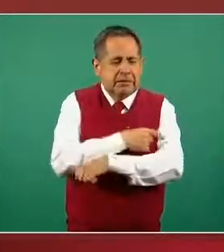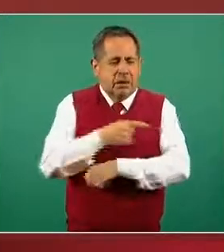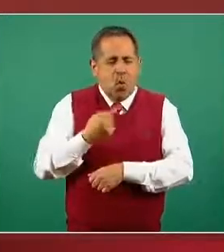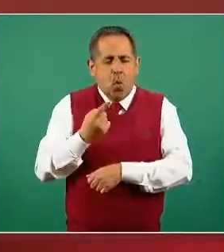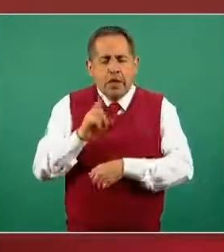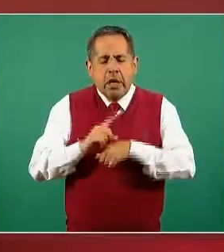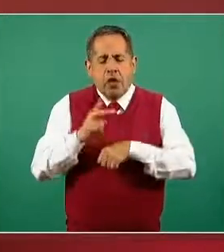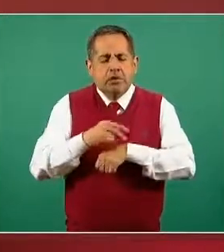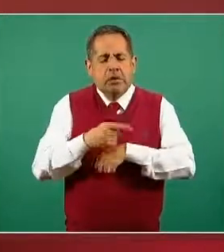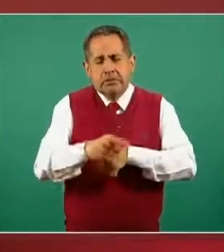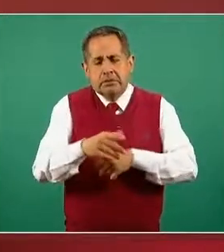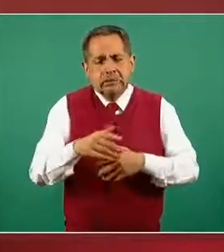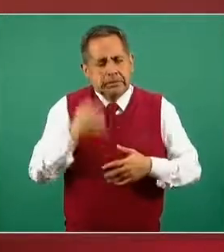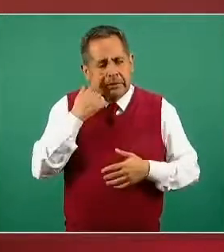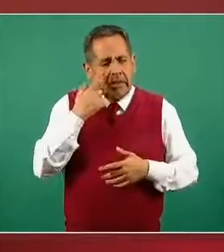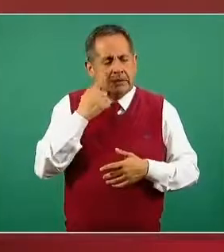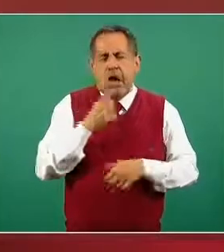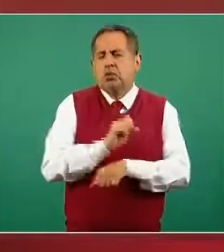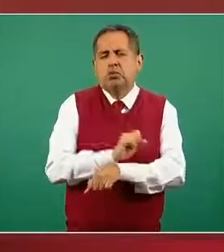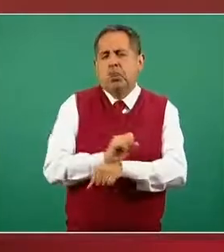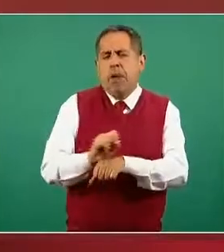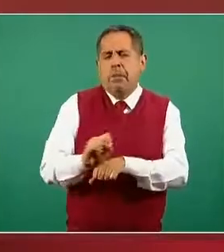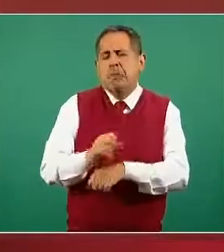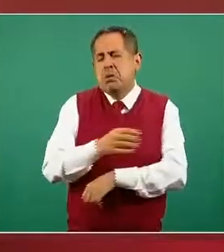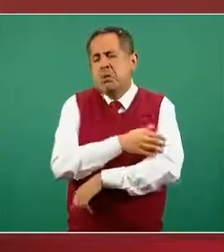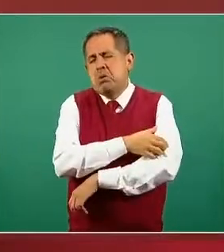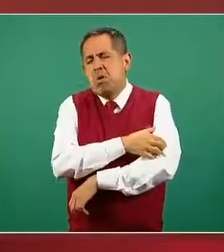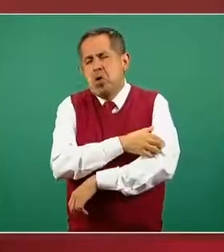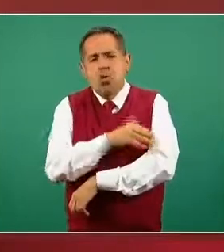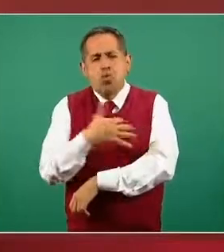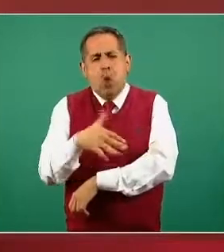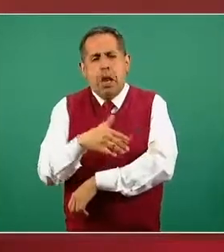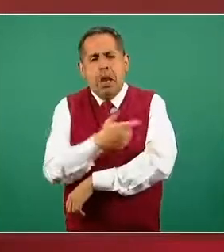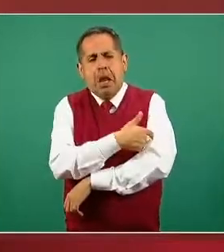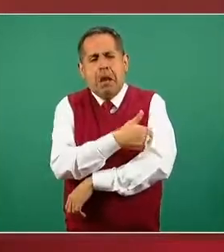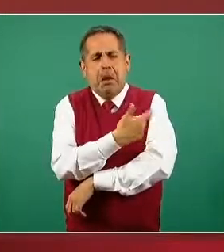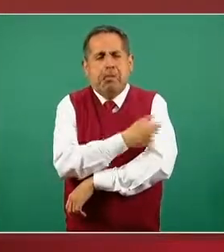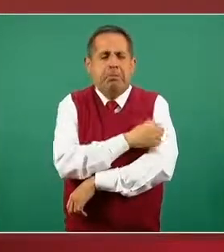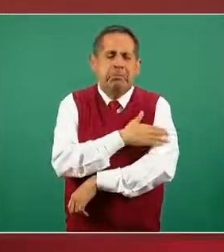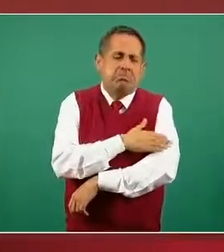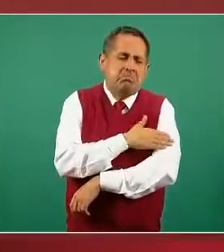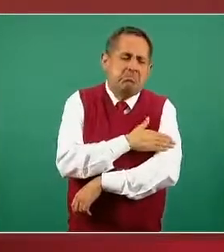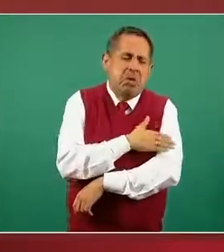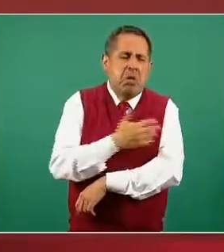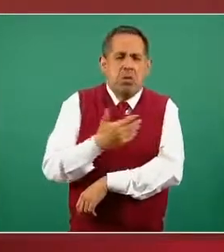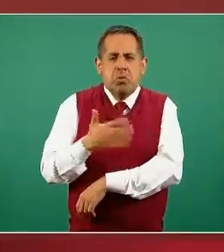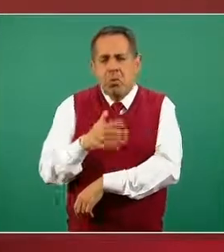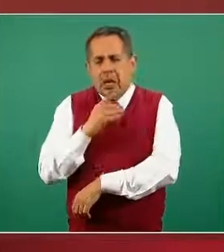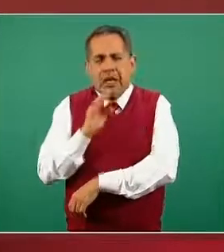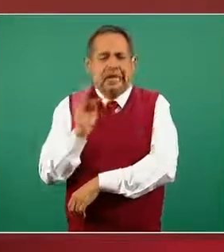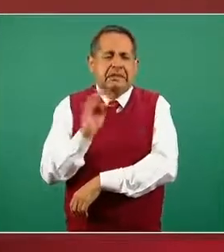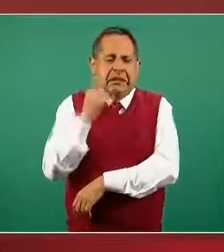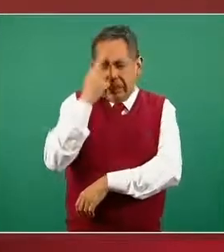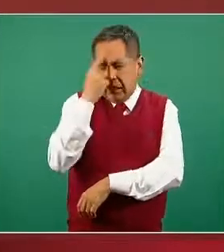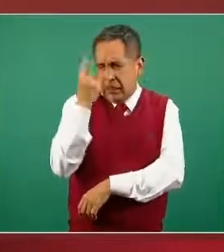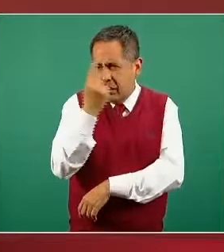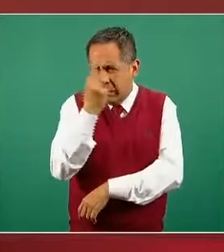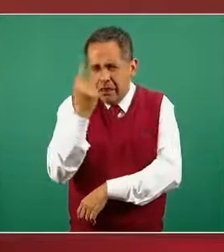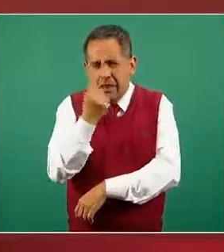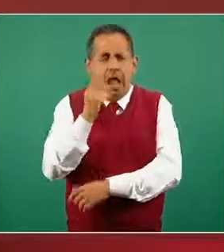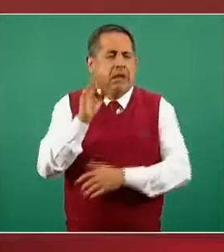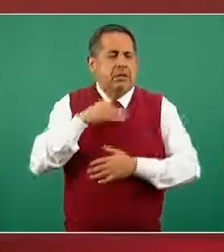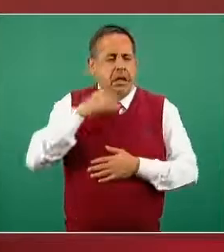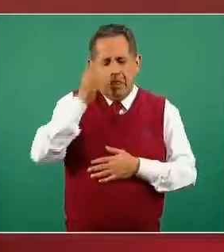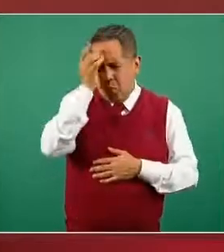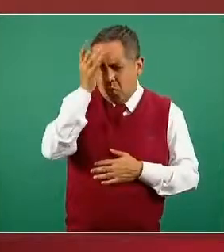días, mayormente reacciones leves, dolor en el sitio de inyección, pueden tener mareo, pueden tener dolor de cabeza,